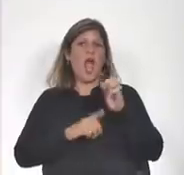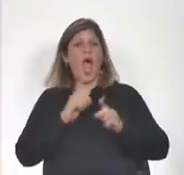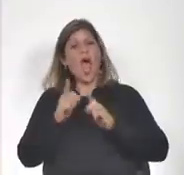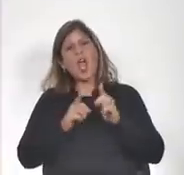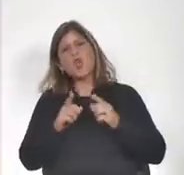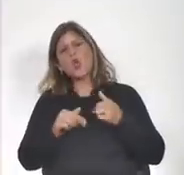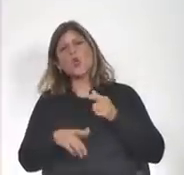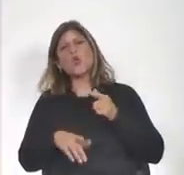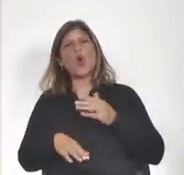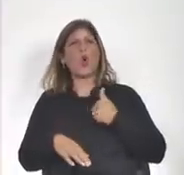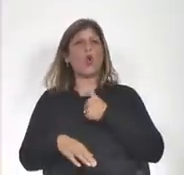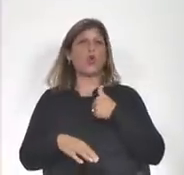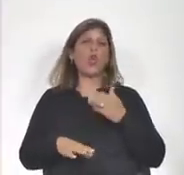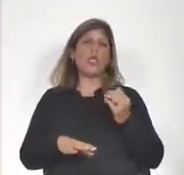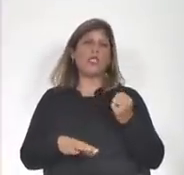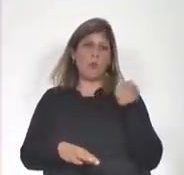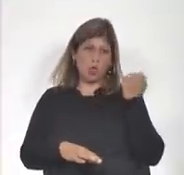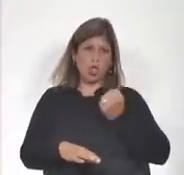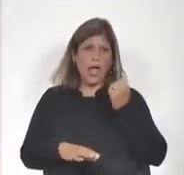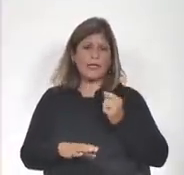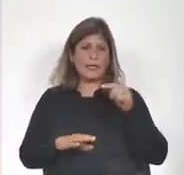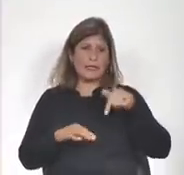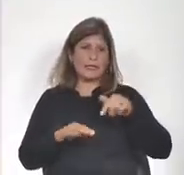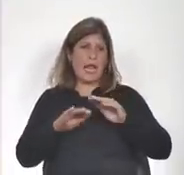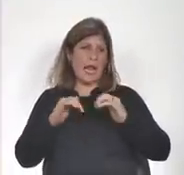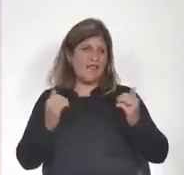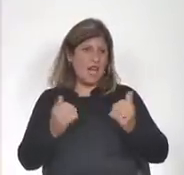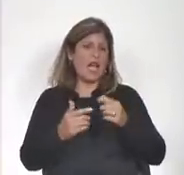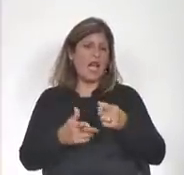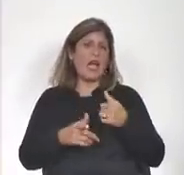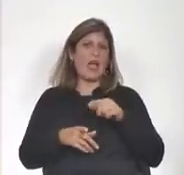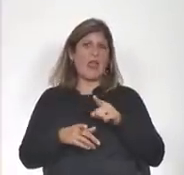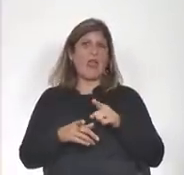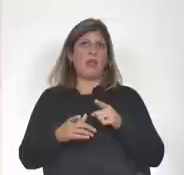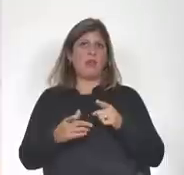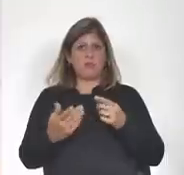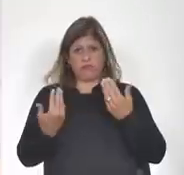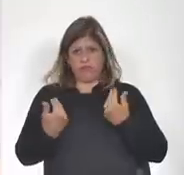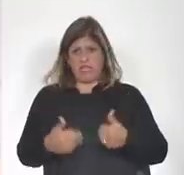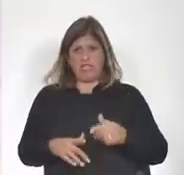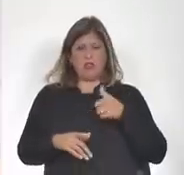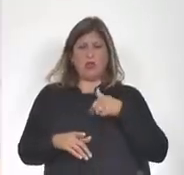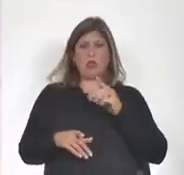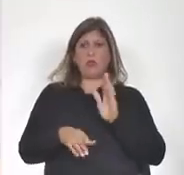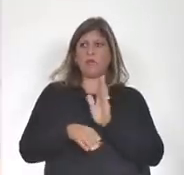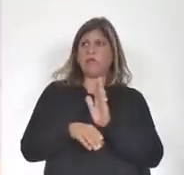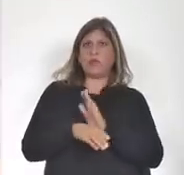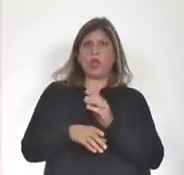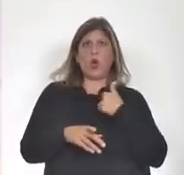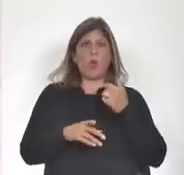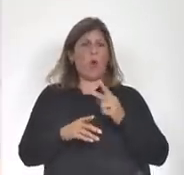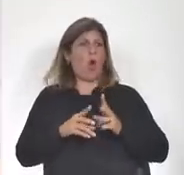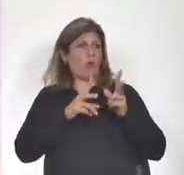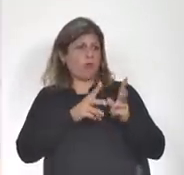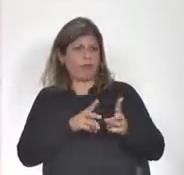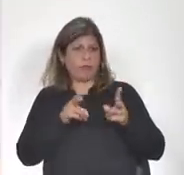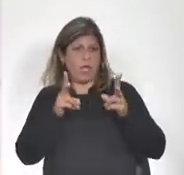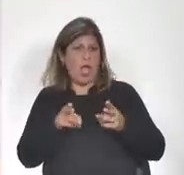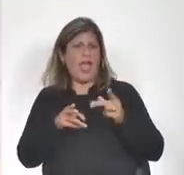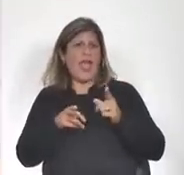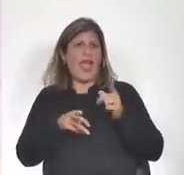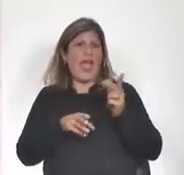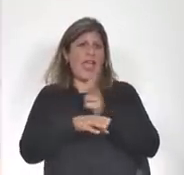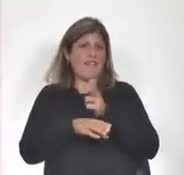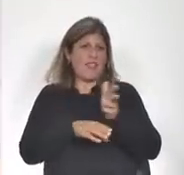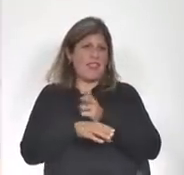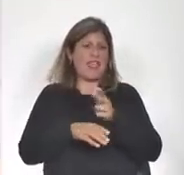algunos con roles relevantes en su bancada, actuando como trolls en las redes sociales, cortando videos, suprimiendo